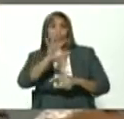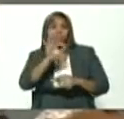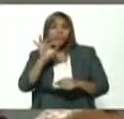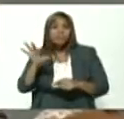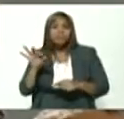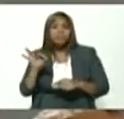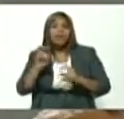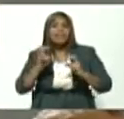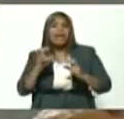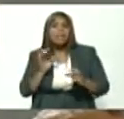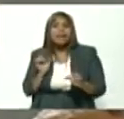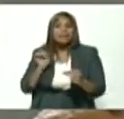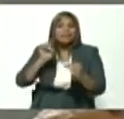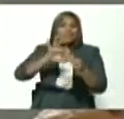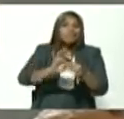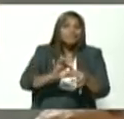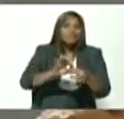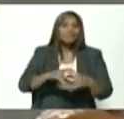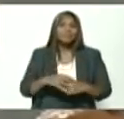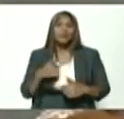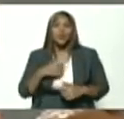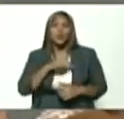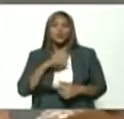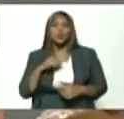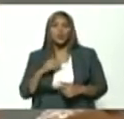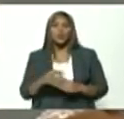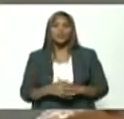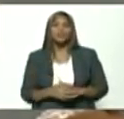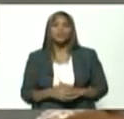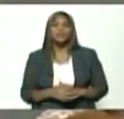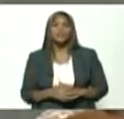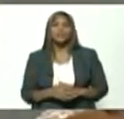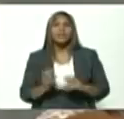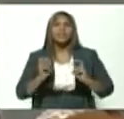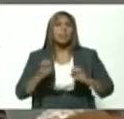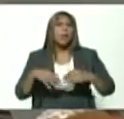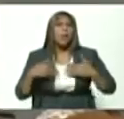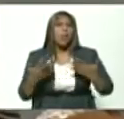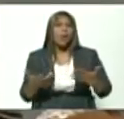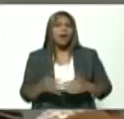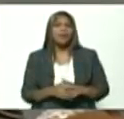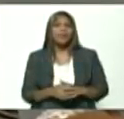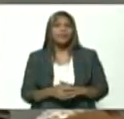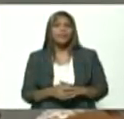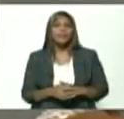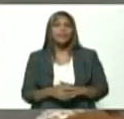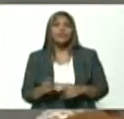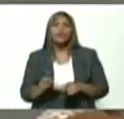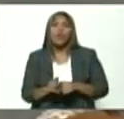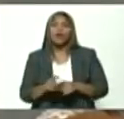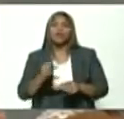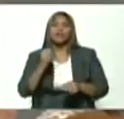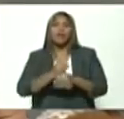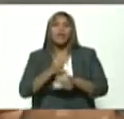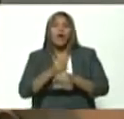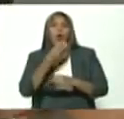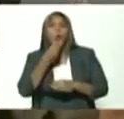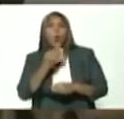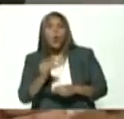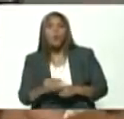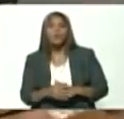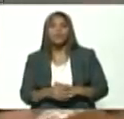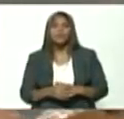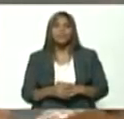nosotros que se conectan se intersectan que es el que tiene que ver con la inserción laboral en chamba juvenil